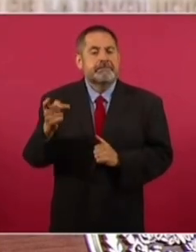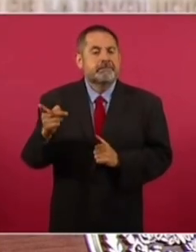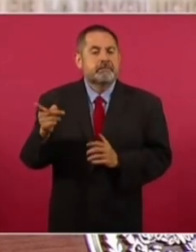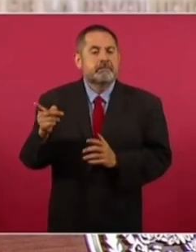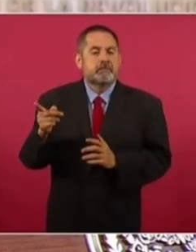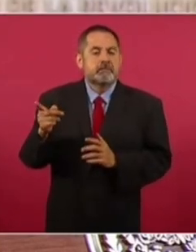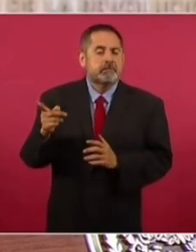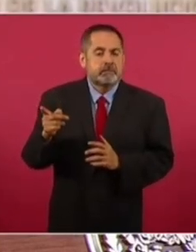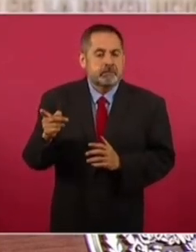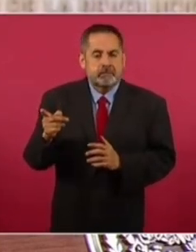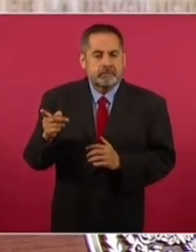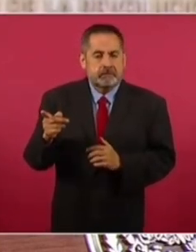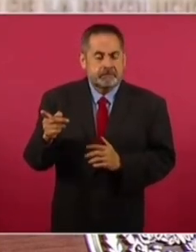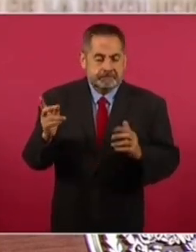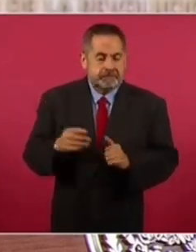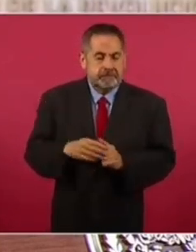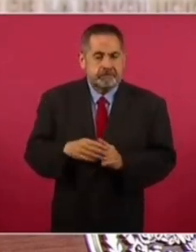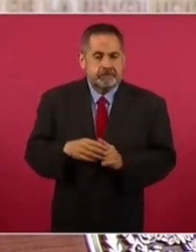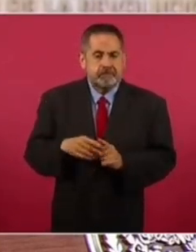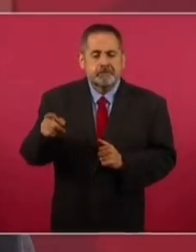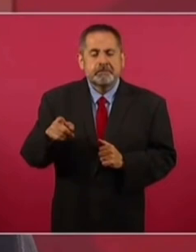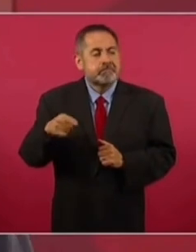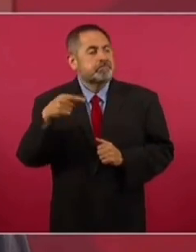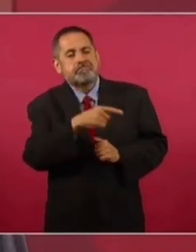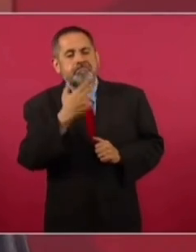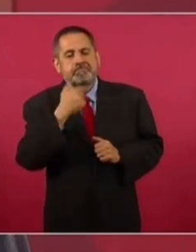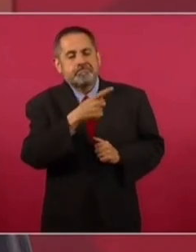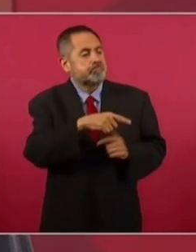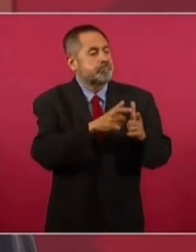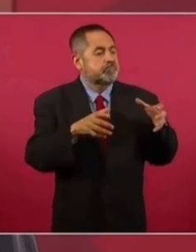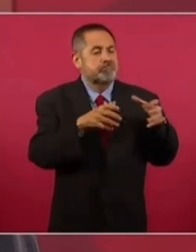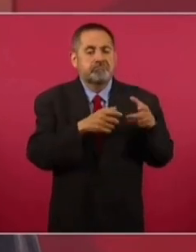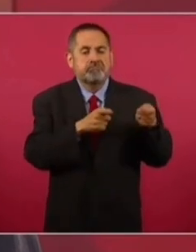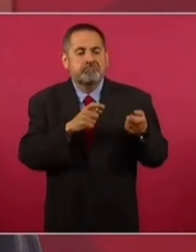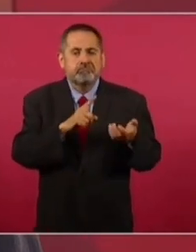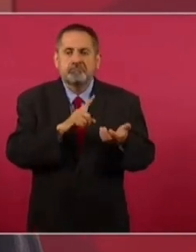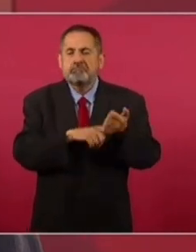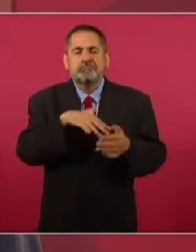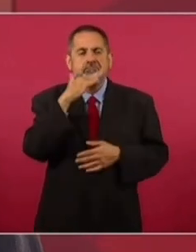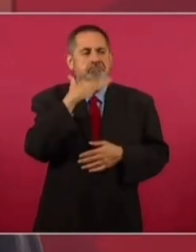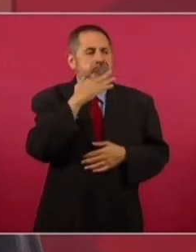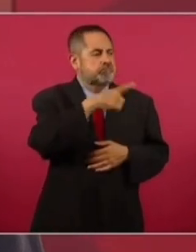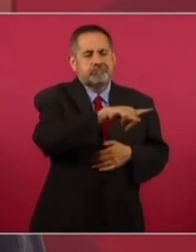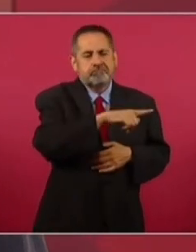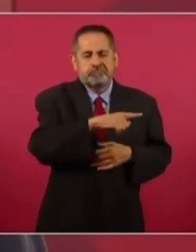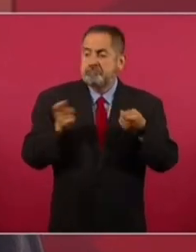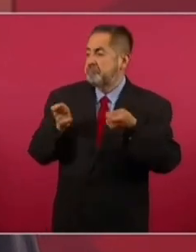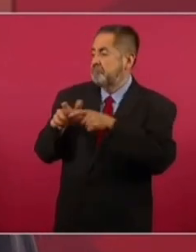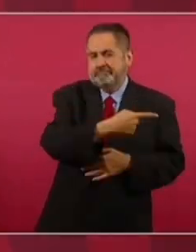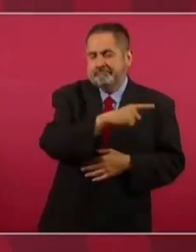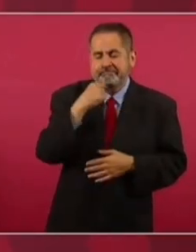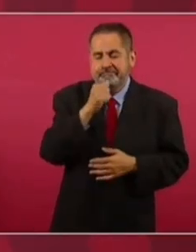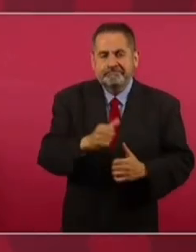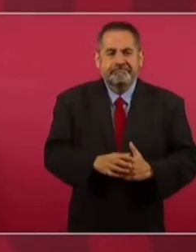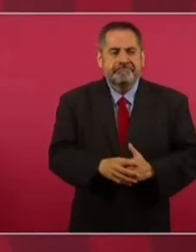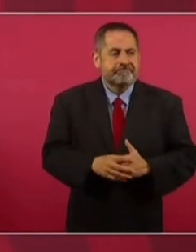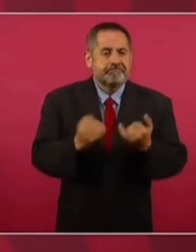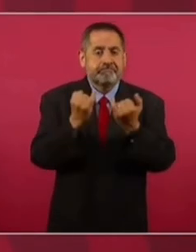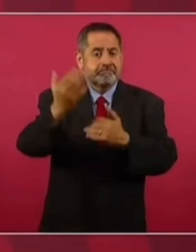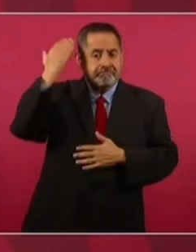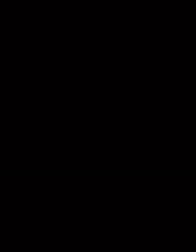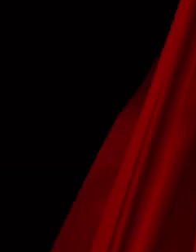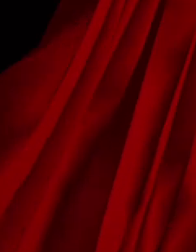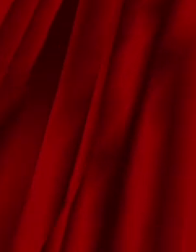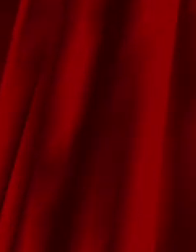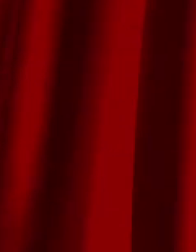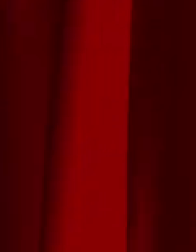no les funciona a las élites corruptas la manipulación. Ya no es como